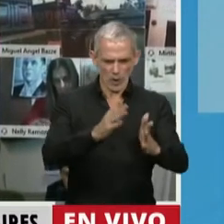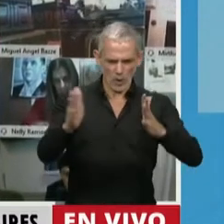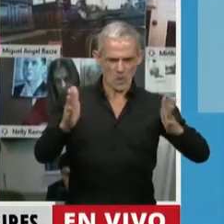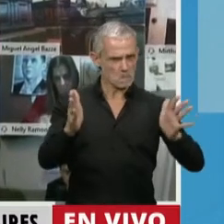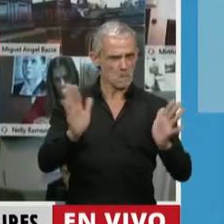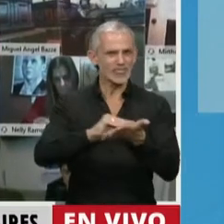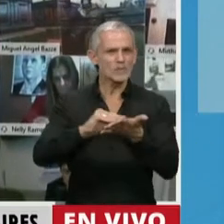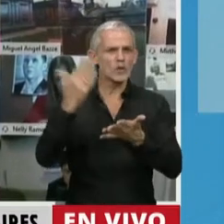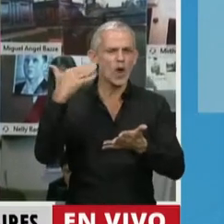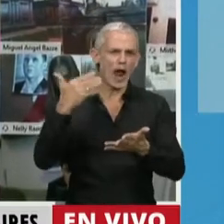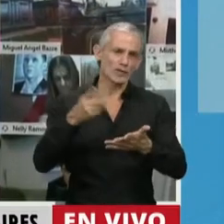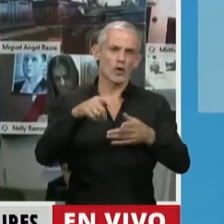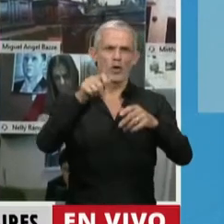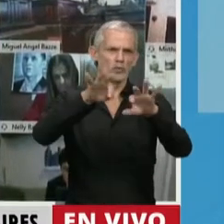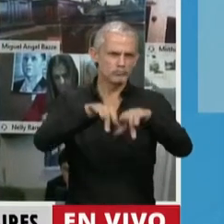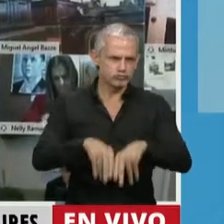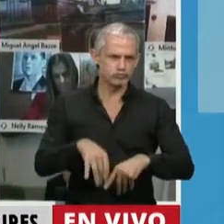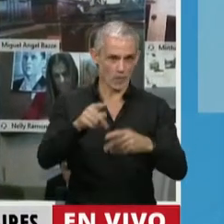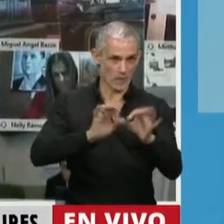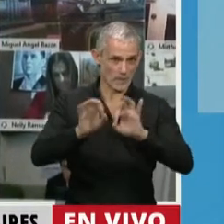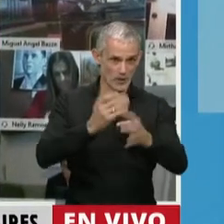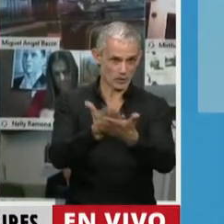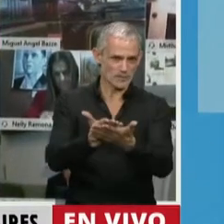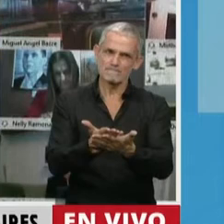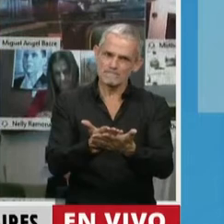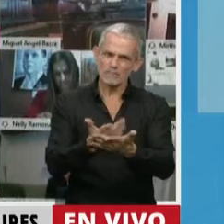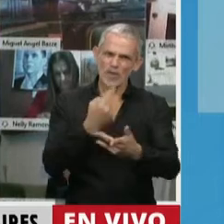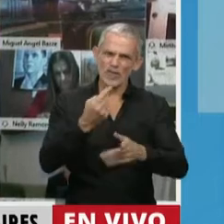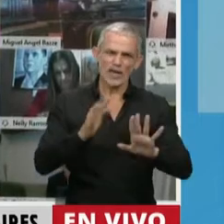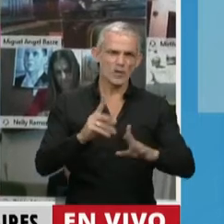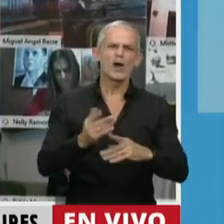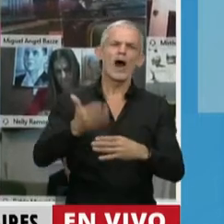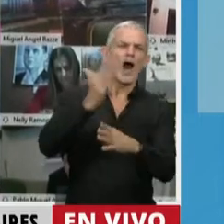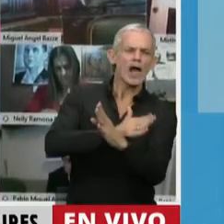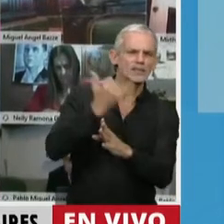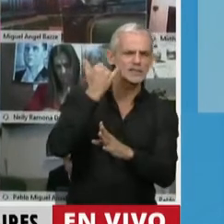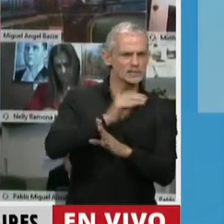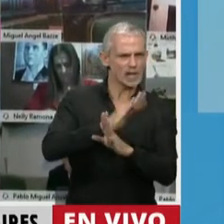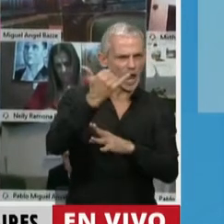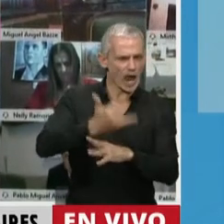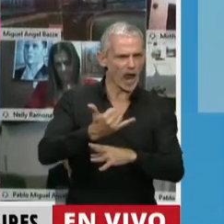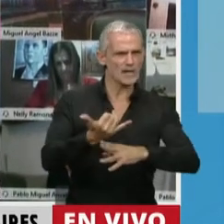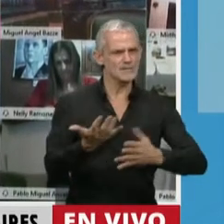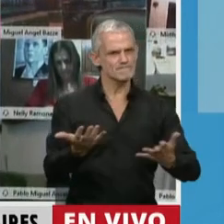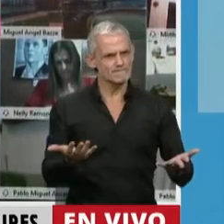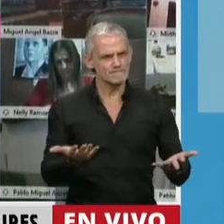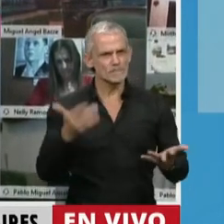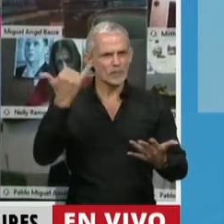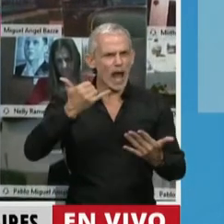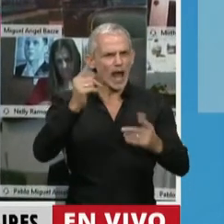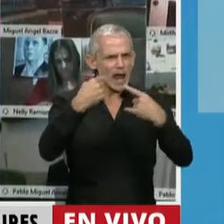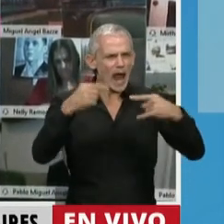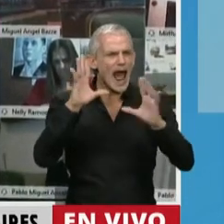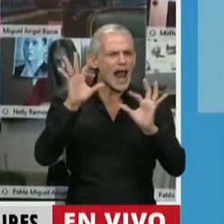diputados propinantes, autores de proyectos lo han remarcado, muchos de ellos son preexistentes a esta situación. Hay un aspecto que es claro, es